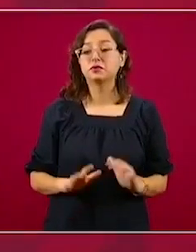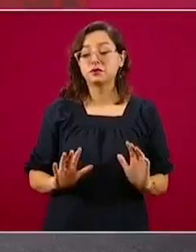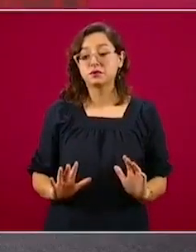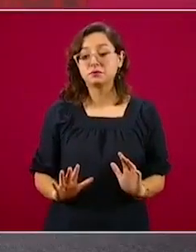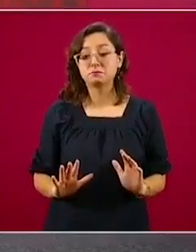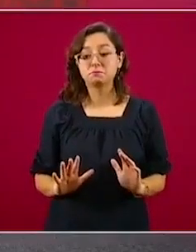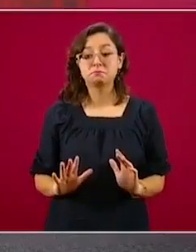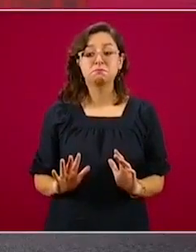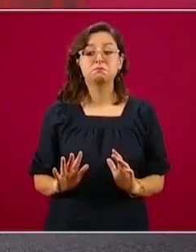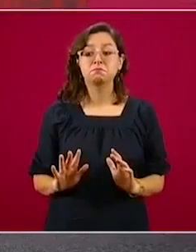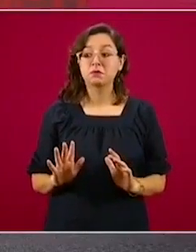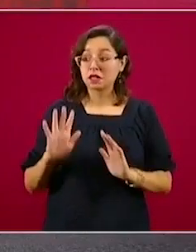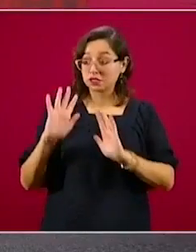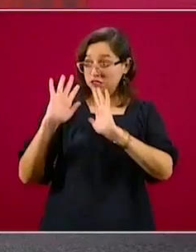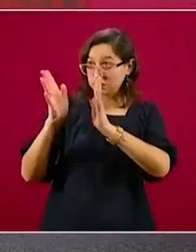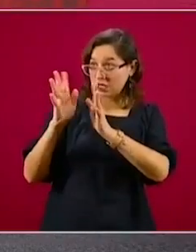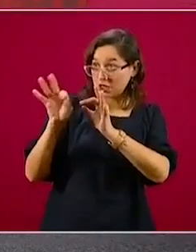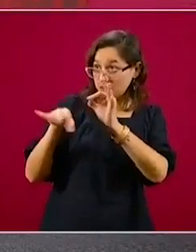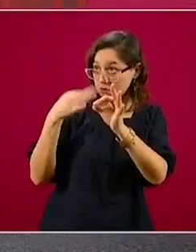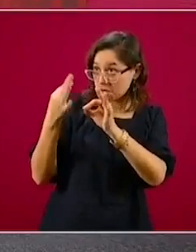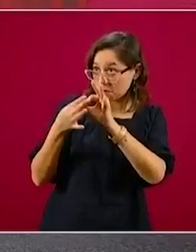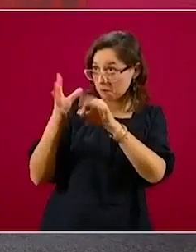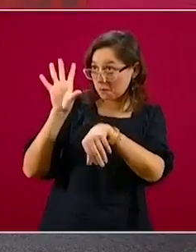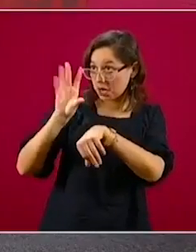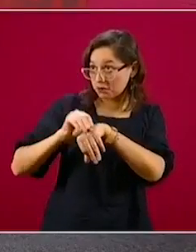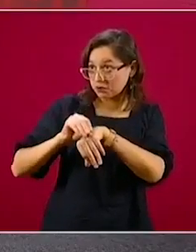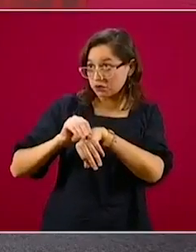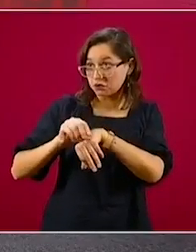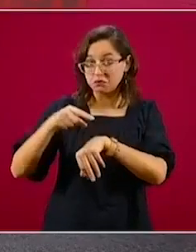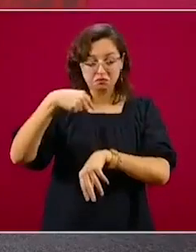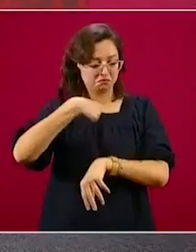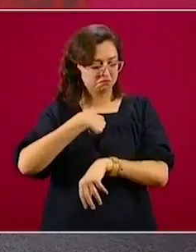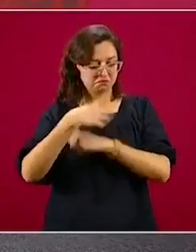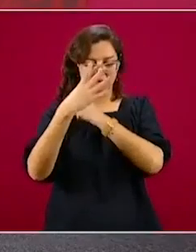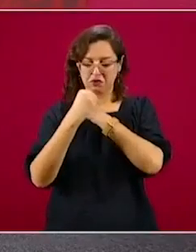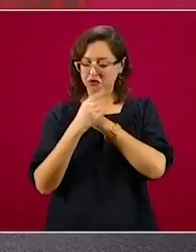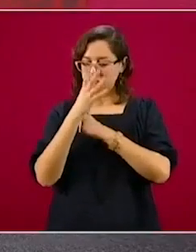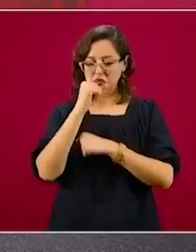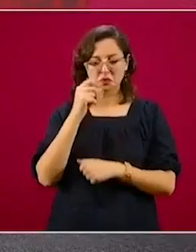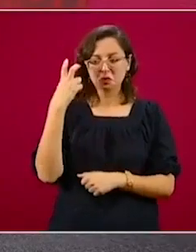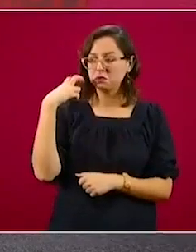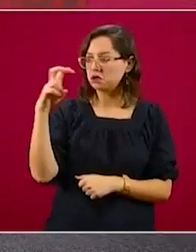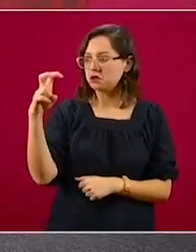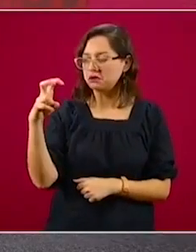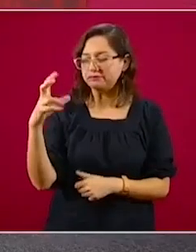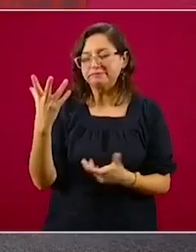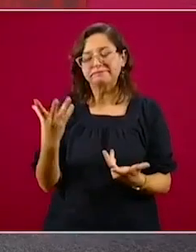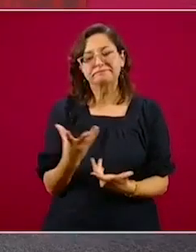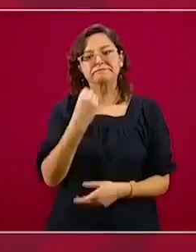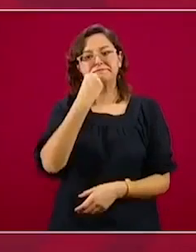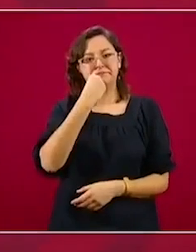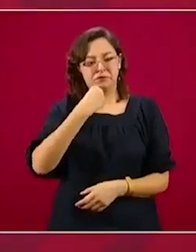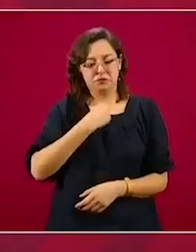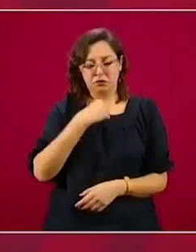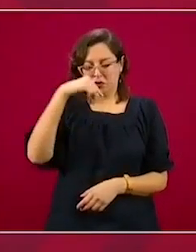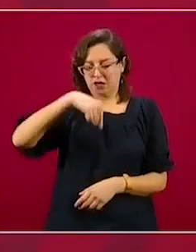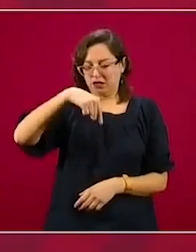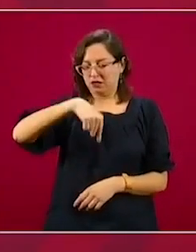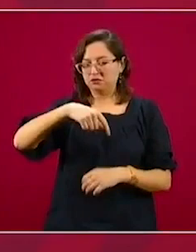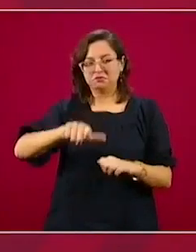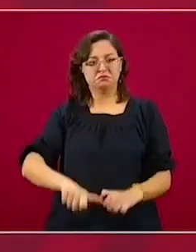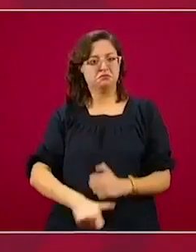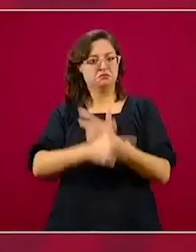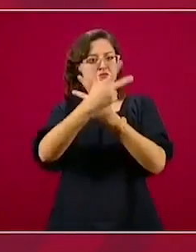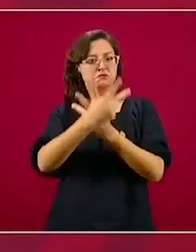en caso de que las autoridades de salud no lo autoricen viajar para realizar de manera presencial ese acto. El